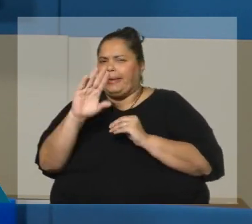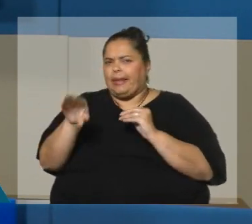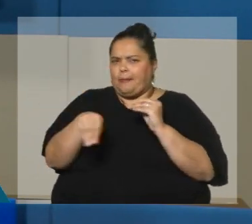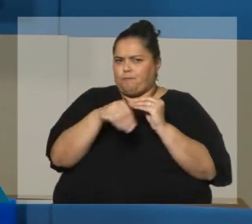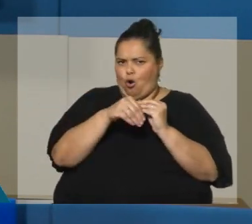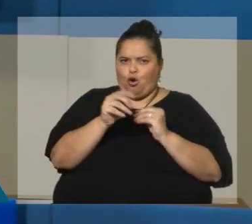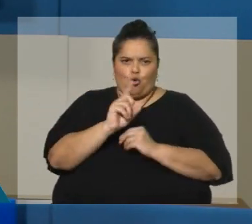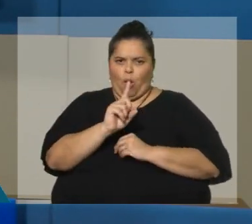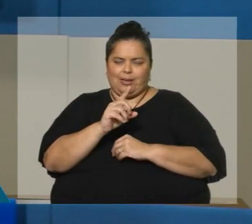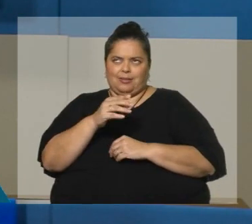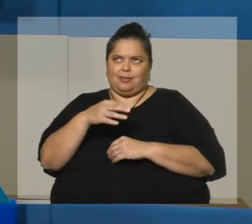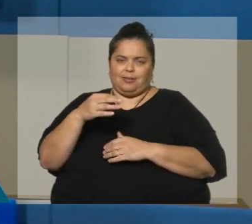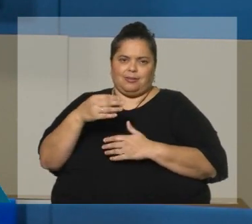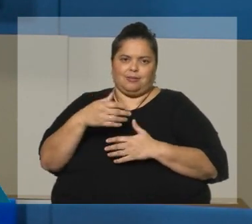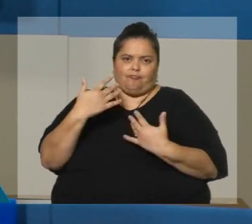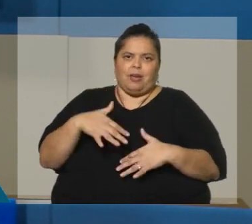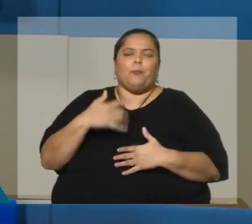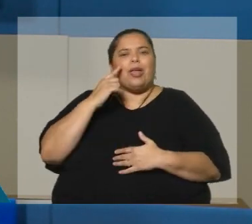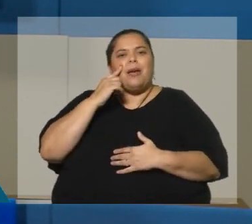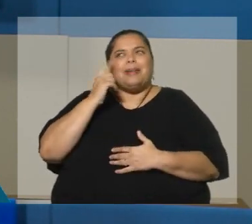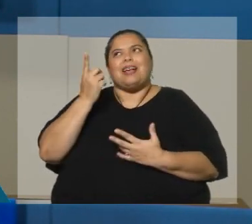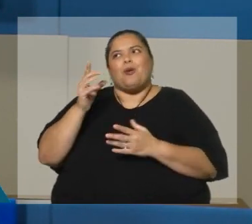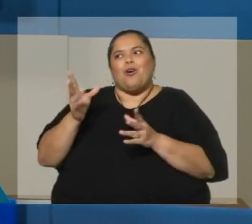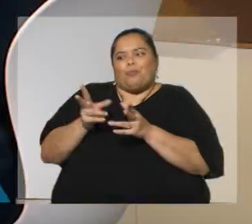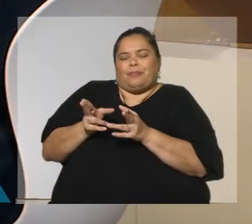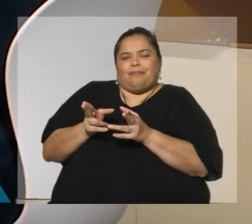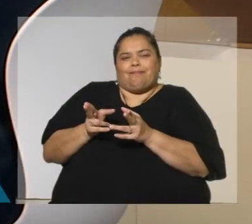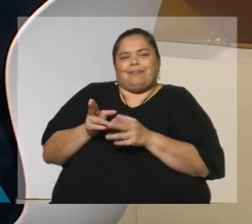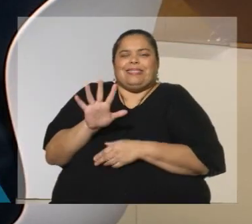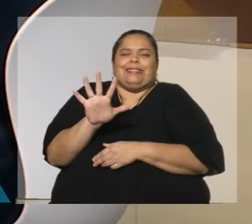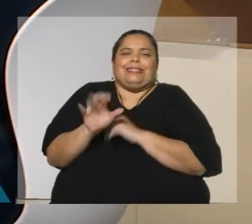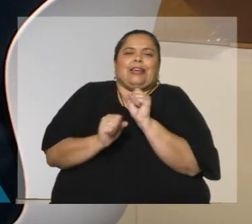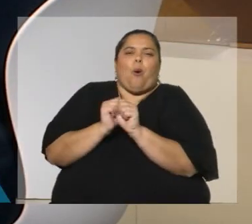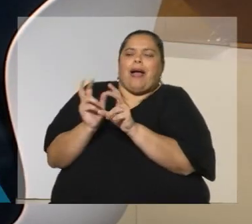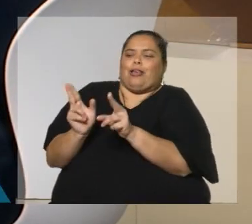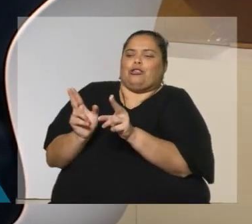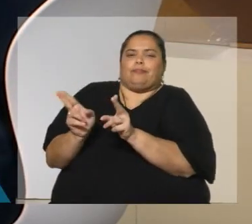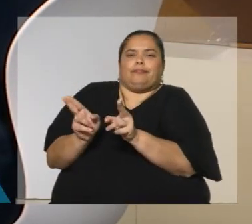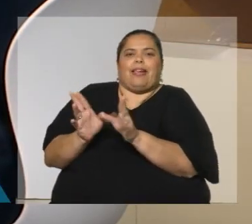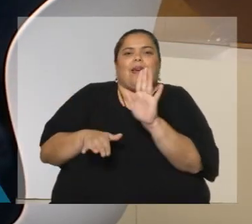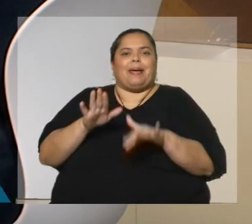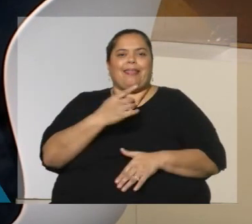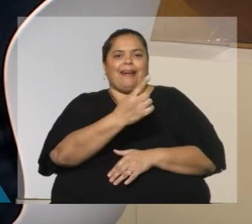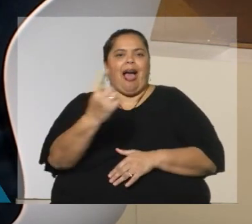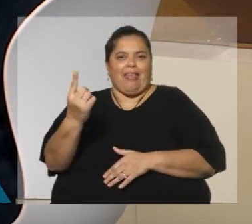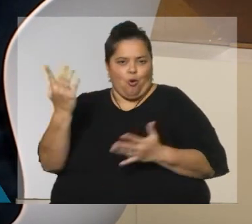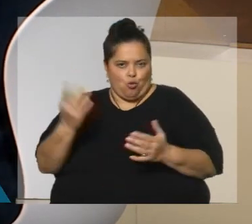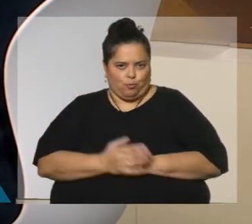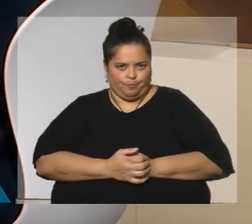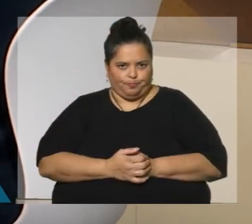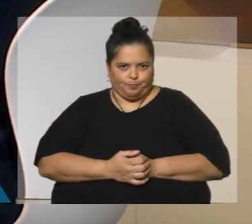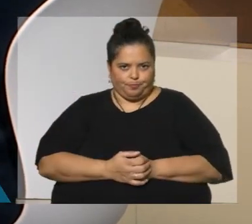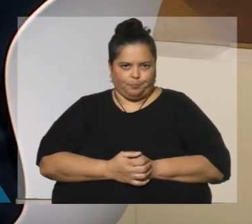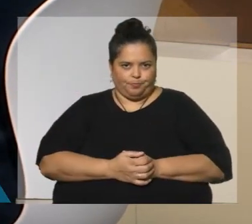asumimos que va a ser un periodo chico, ¿verdad? Capaz que unos años más uno puede tirar ahí, según como esté cada uno ahí. Y lo que le